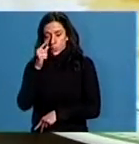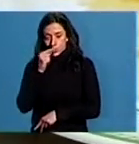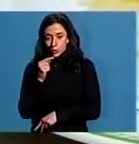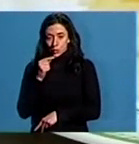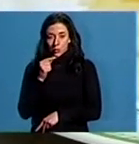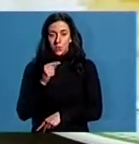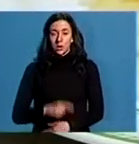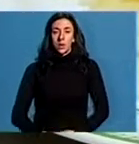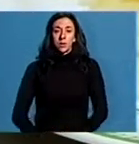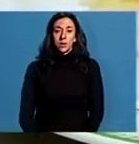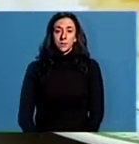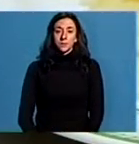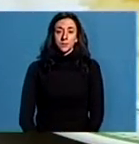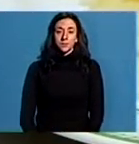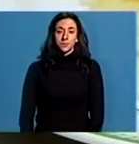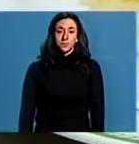autóctonos da provincia.